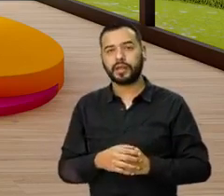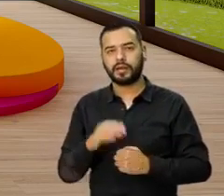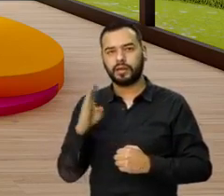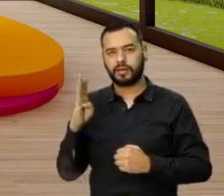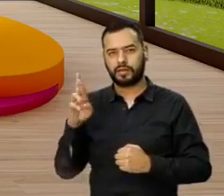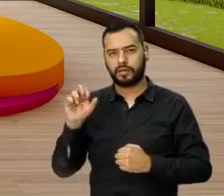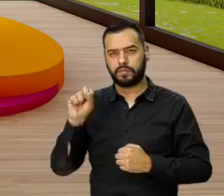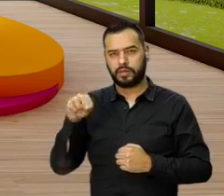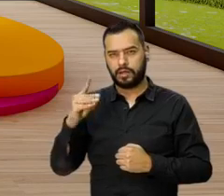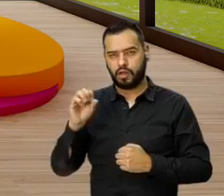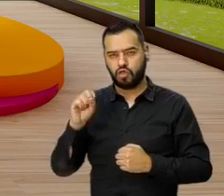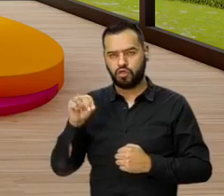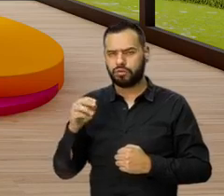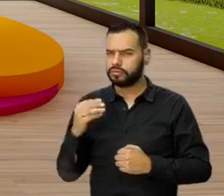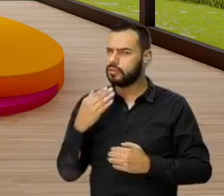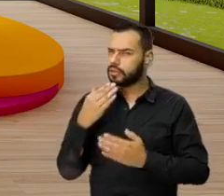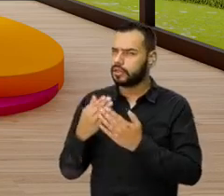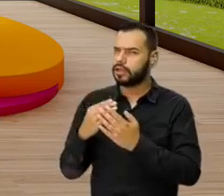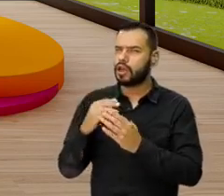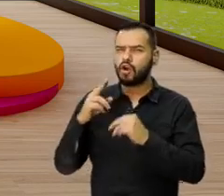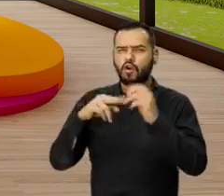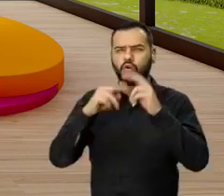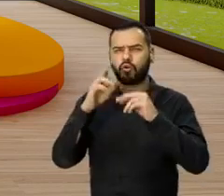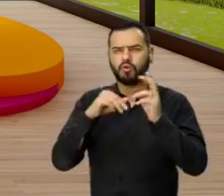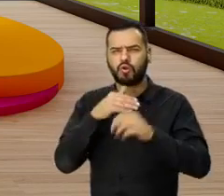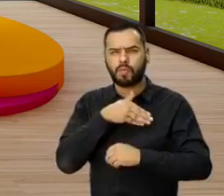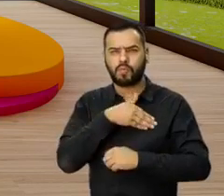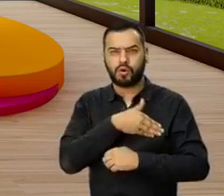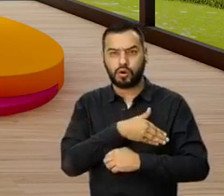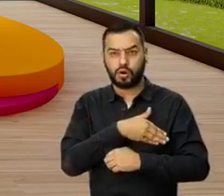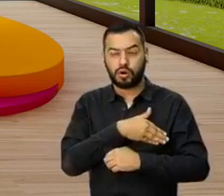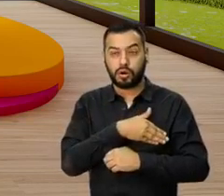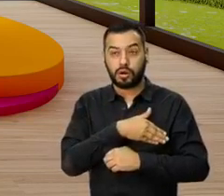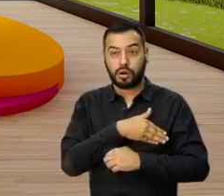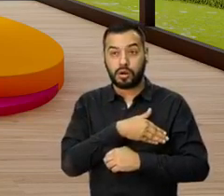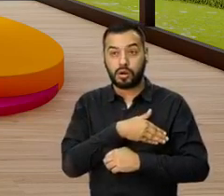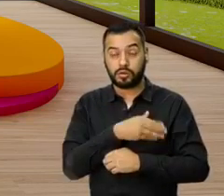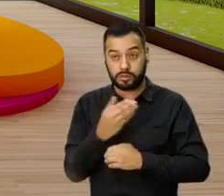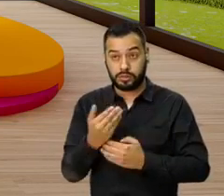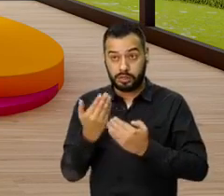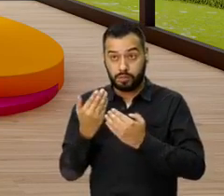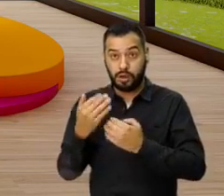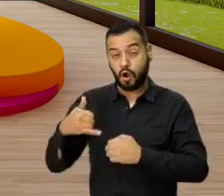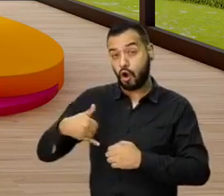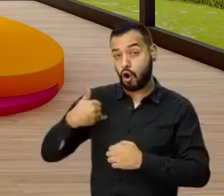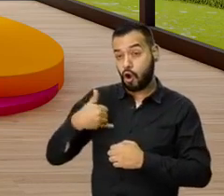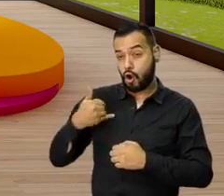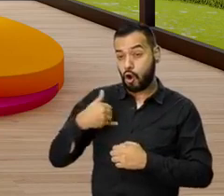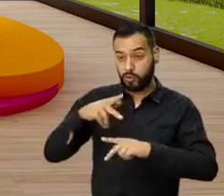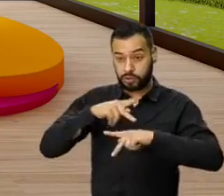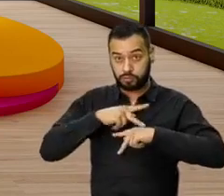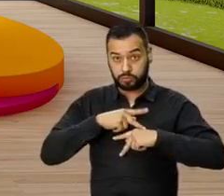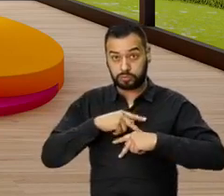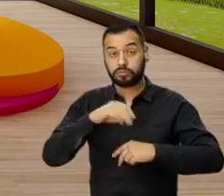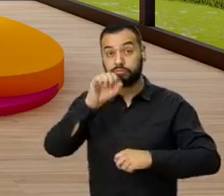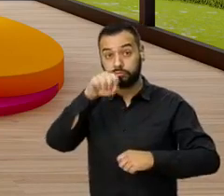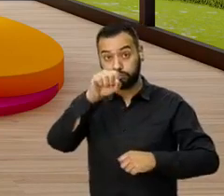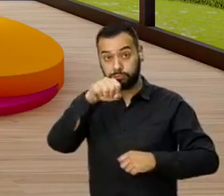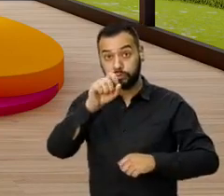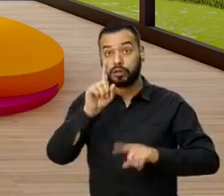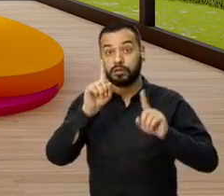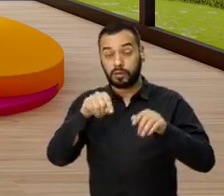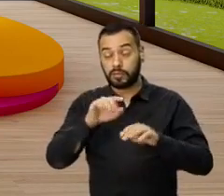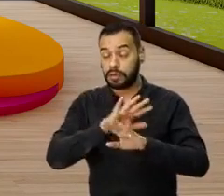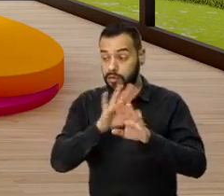Brandon Castro, gracias. Nos pregunta la Constructora Bolívar. Una pregunta muy importante, Diana. ¿Recibe jóvenes propietarios? Claro que sí. Sí,